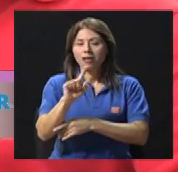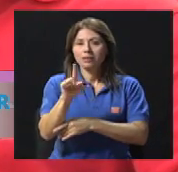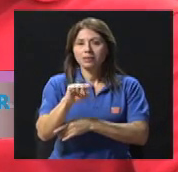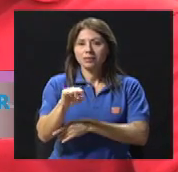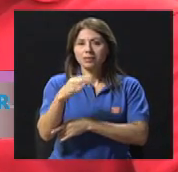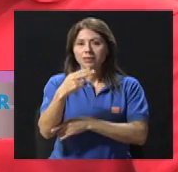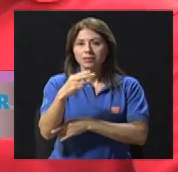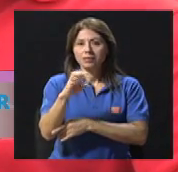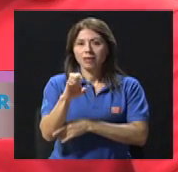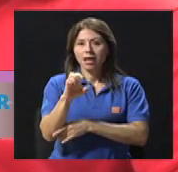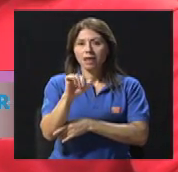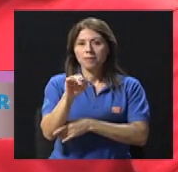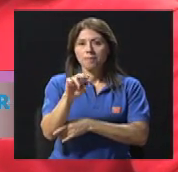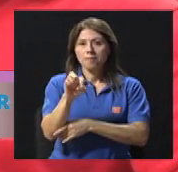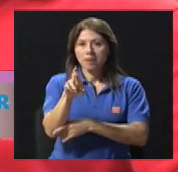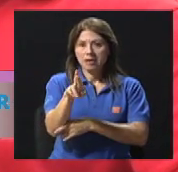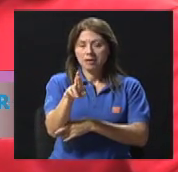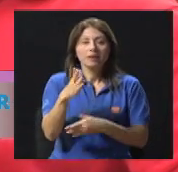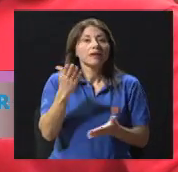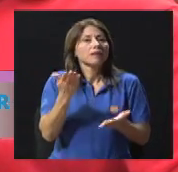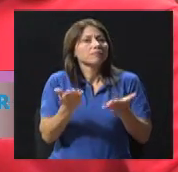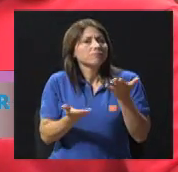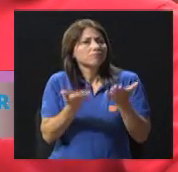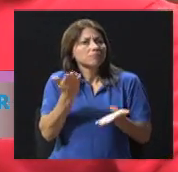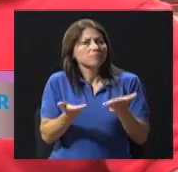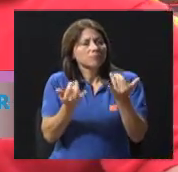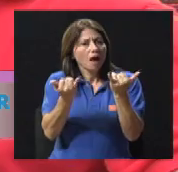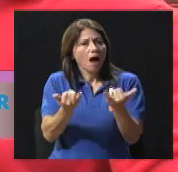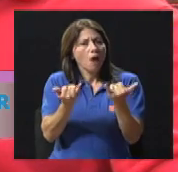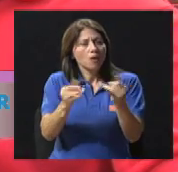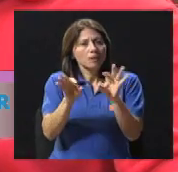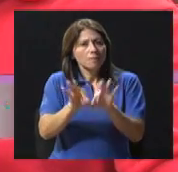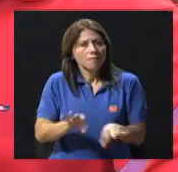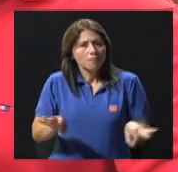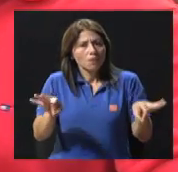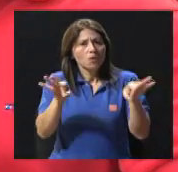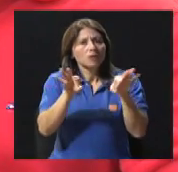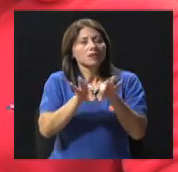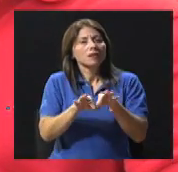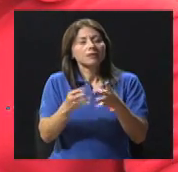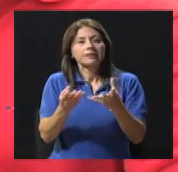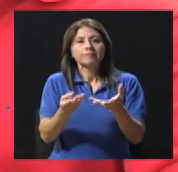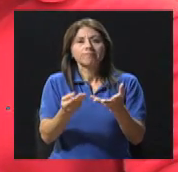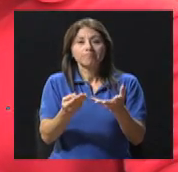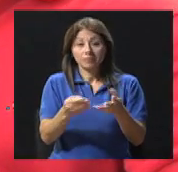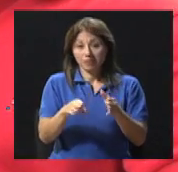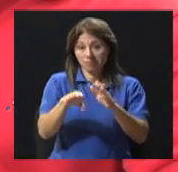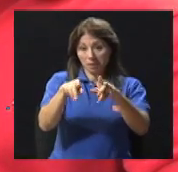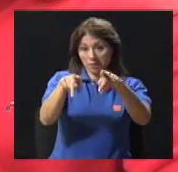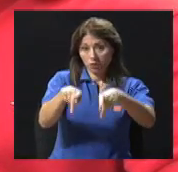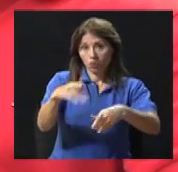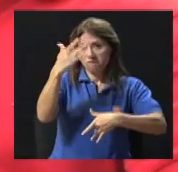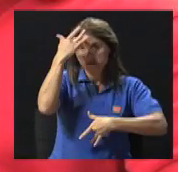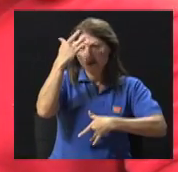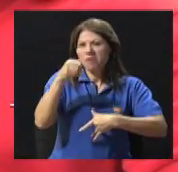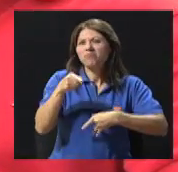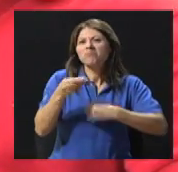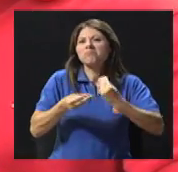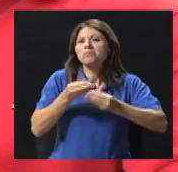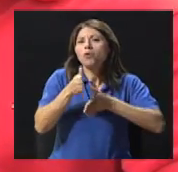importante contarle a nuestros televidentes cómo se van dando esos cuidados que requieren estas personas. ¿Por qué?